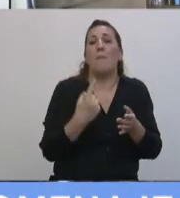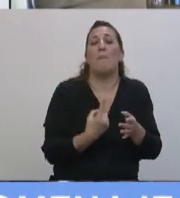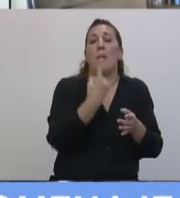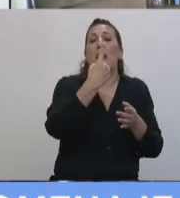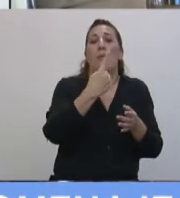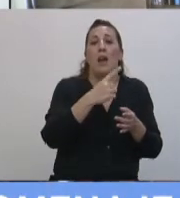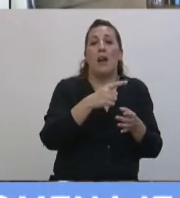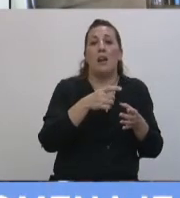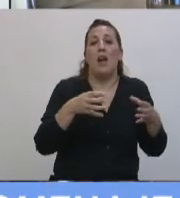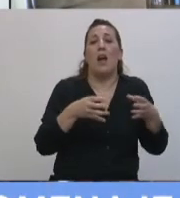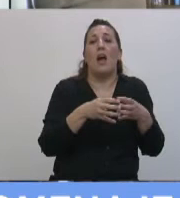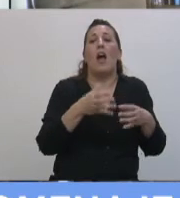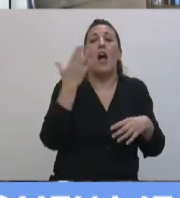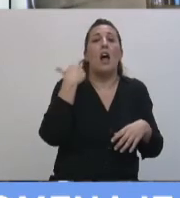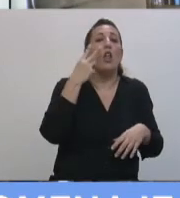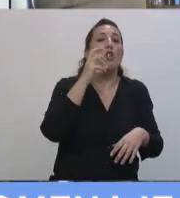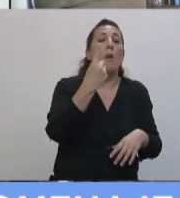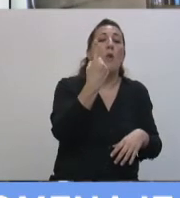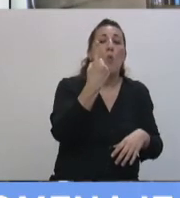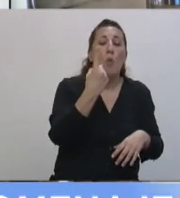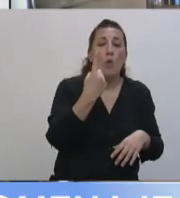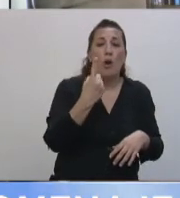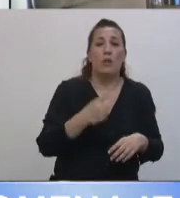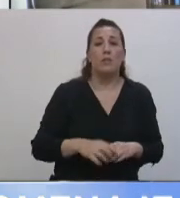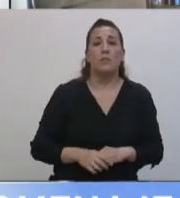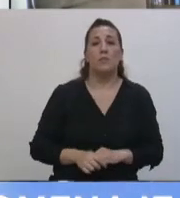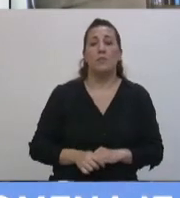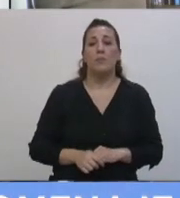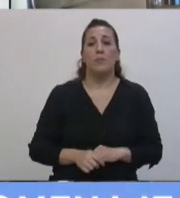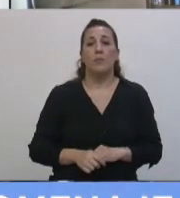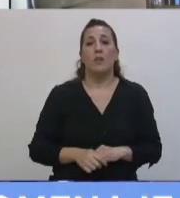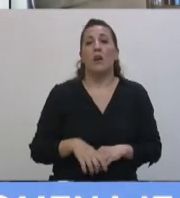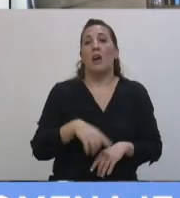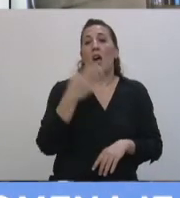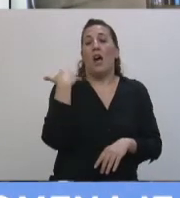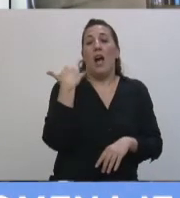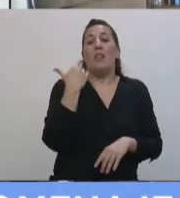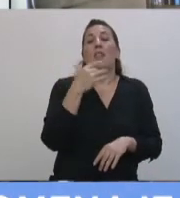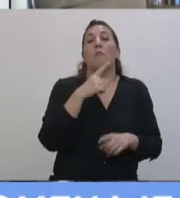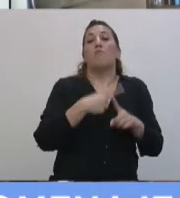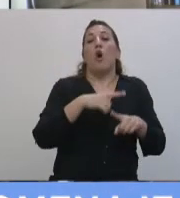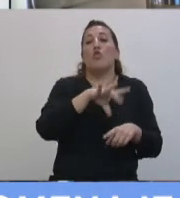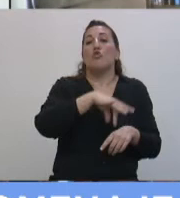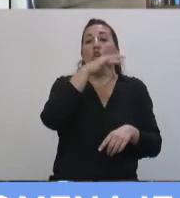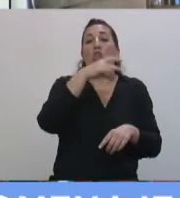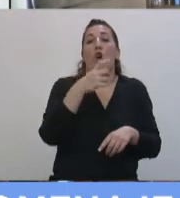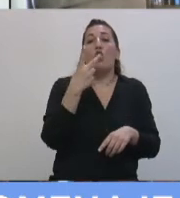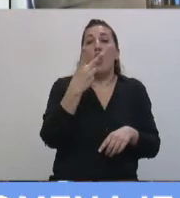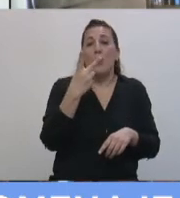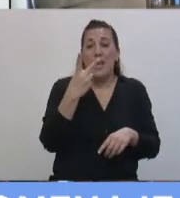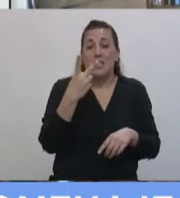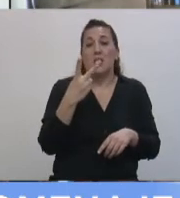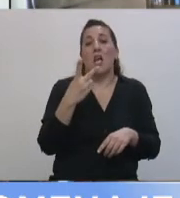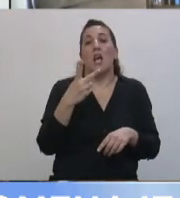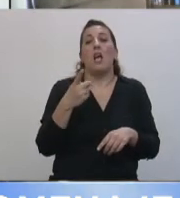en la elección del año 2001, por sorteo, le tocó dos años, y luego regresó, se obtuvo dos